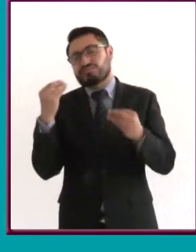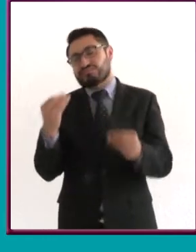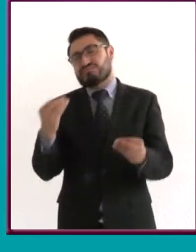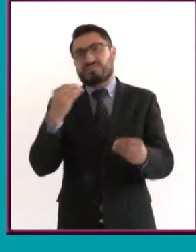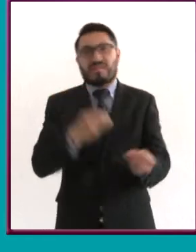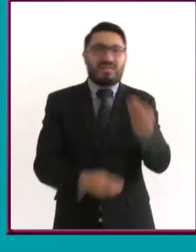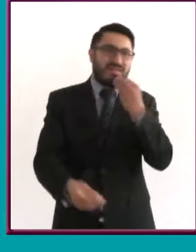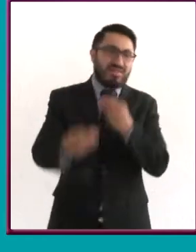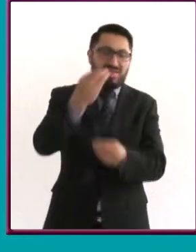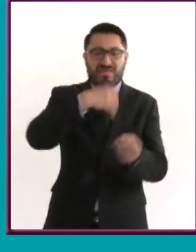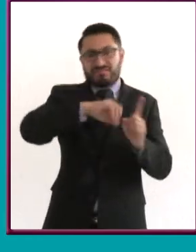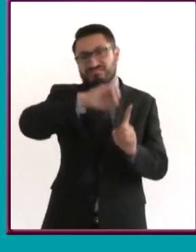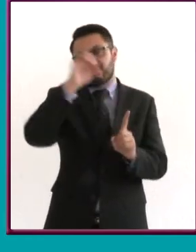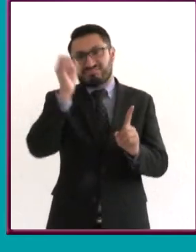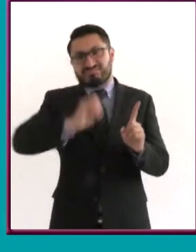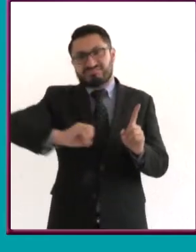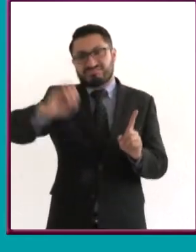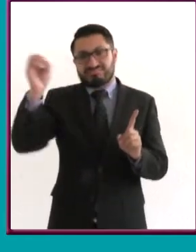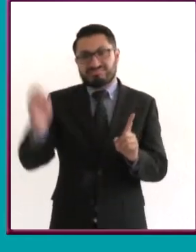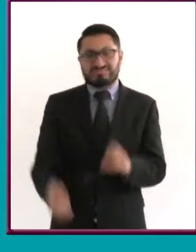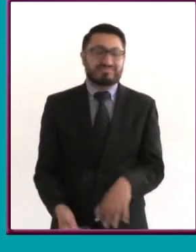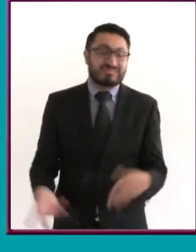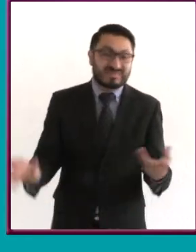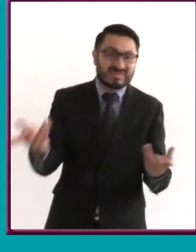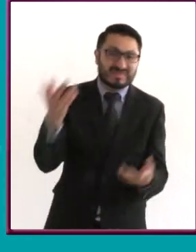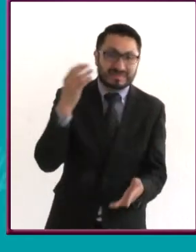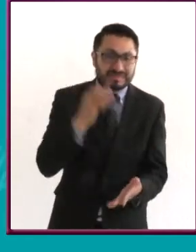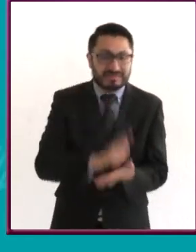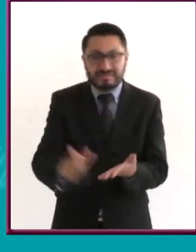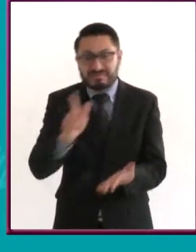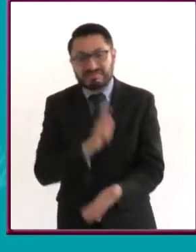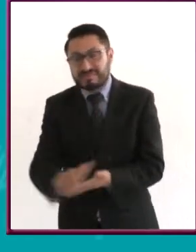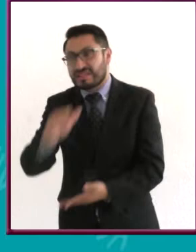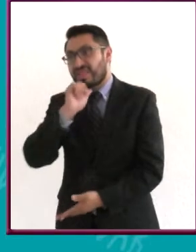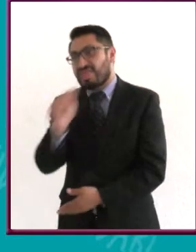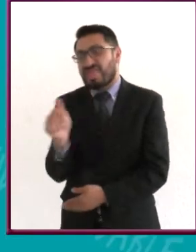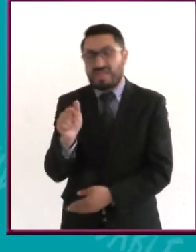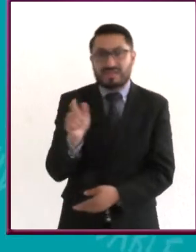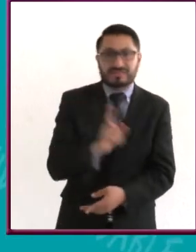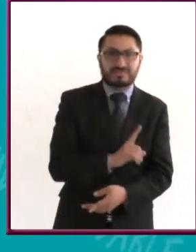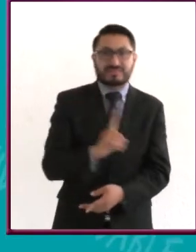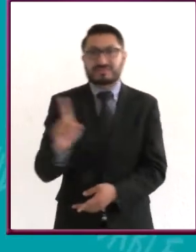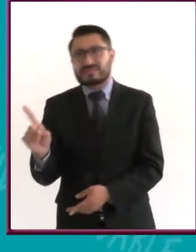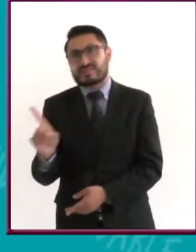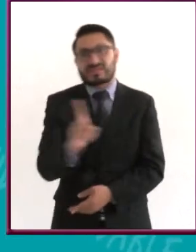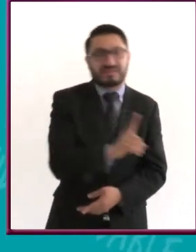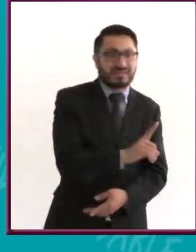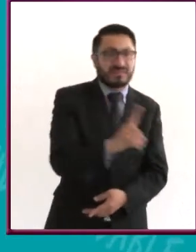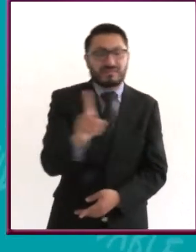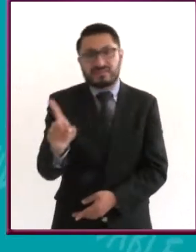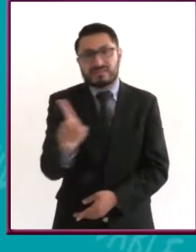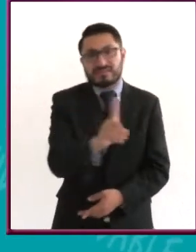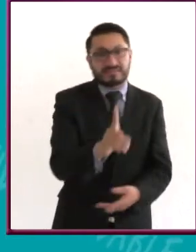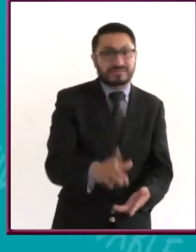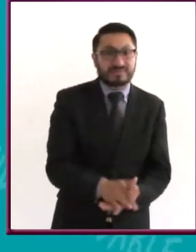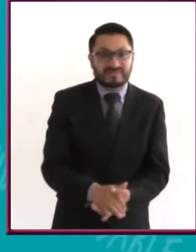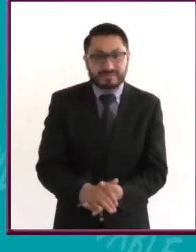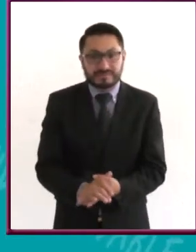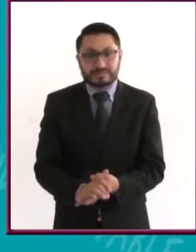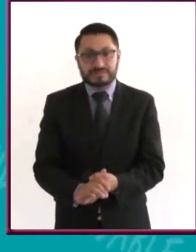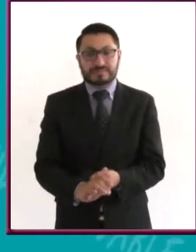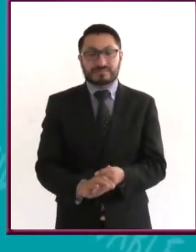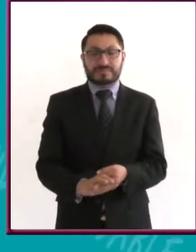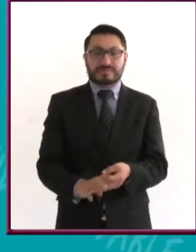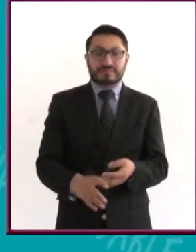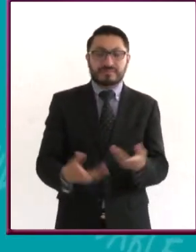alimentación desordenada, sedentarismo, falta de higiene. El primer paso para elevar tu autoestima es partiendo de la certeza,